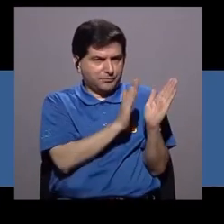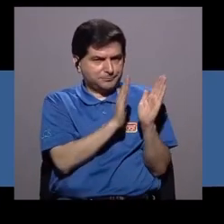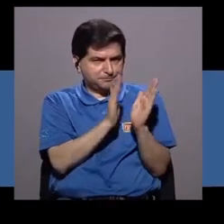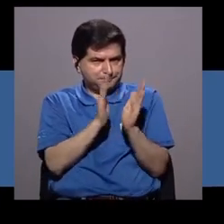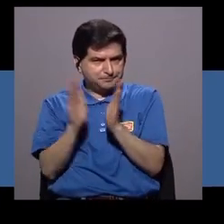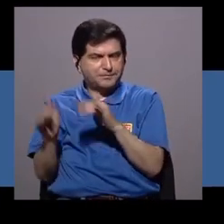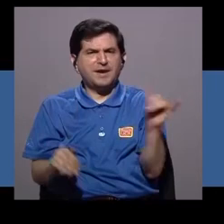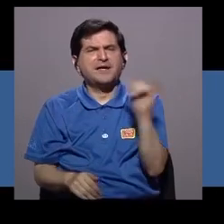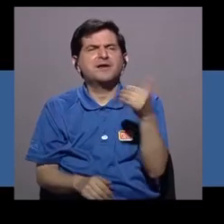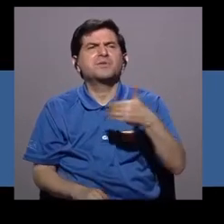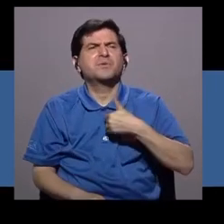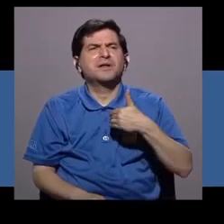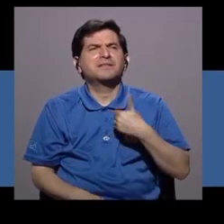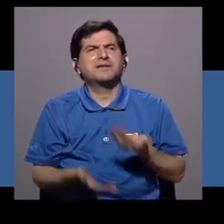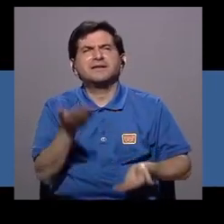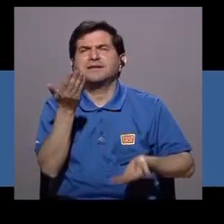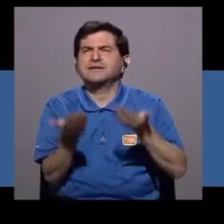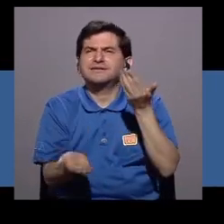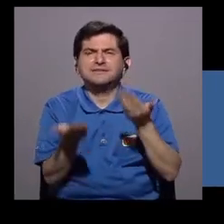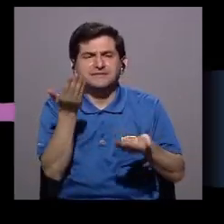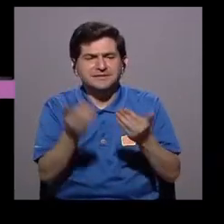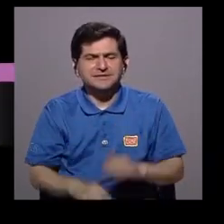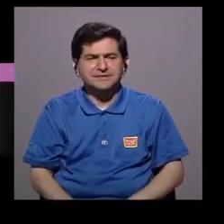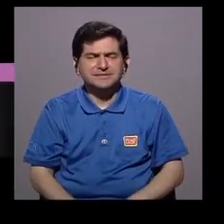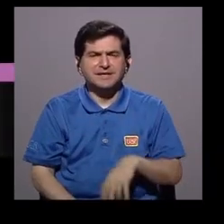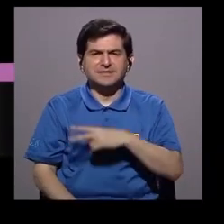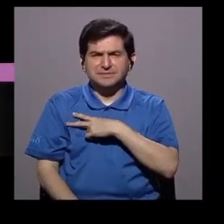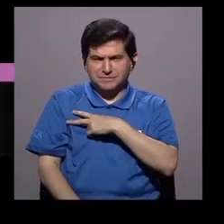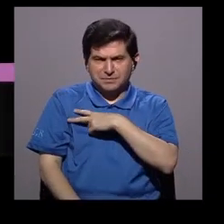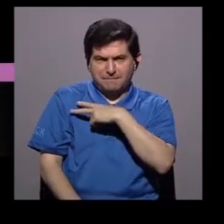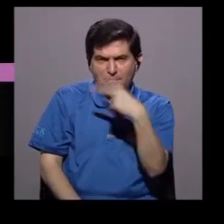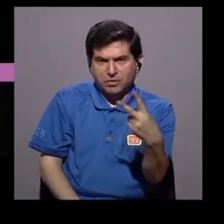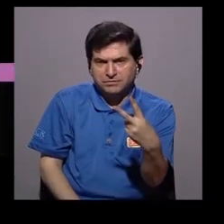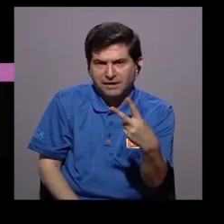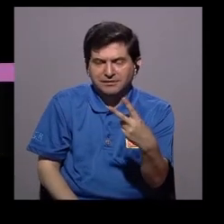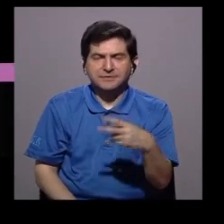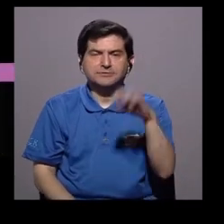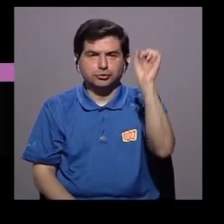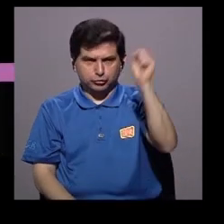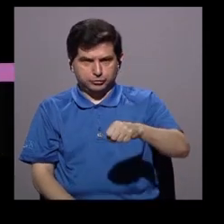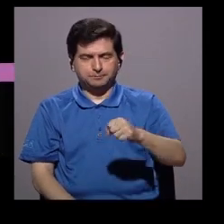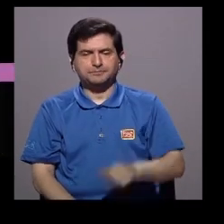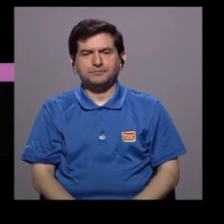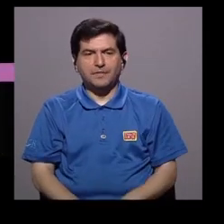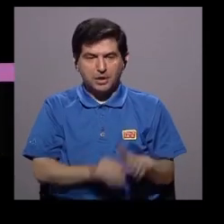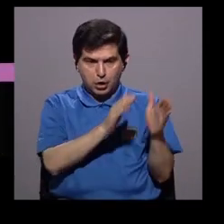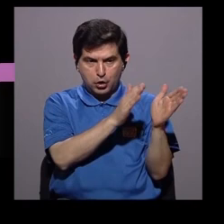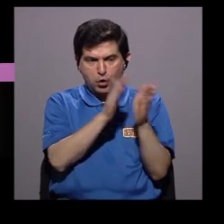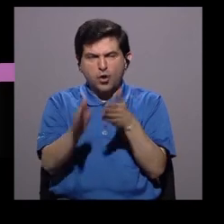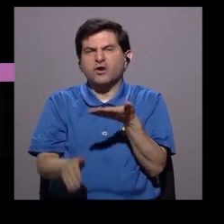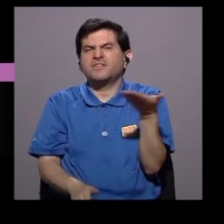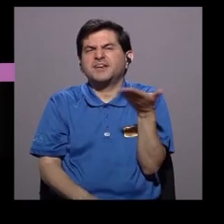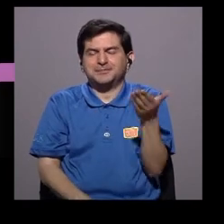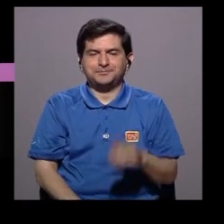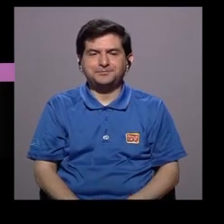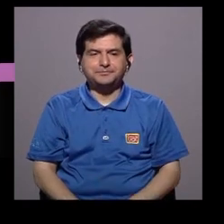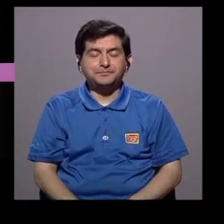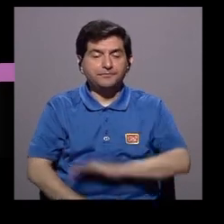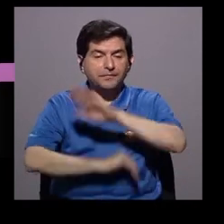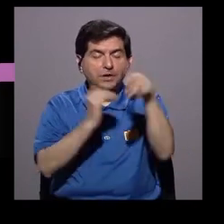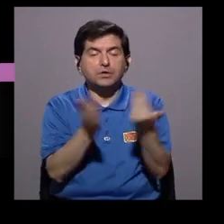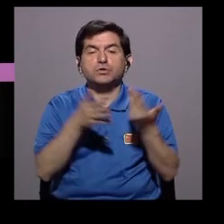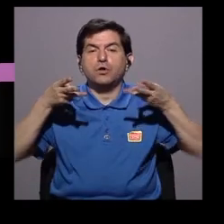un poquito ahí de fuerza de voluntad. Sí, ordenados en el sentido que todos los métodos requieren